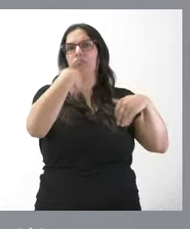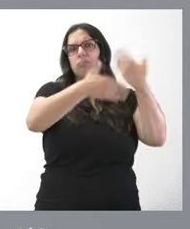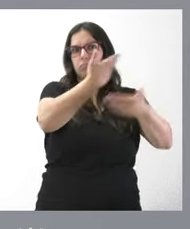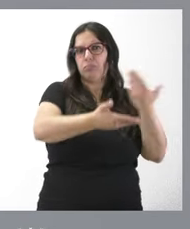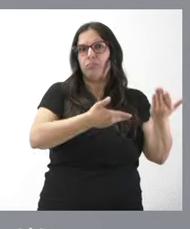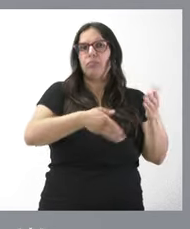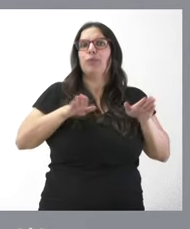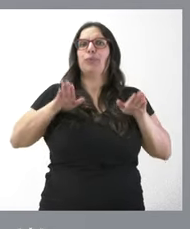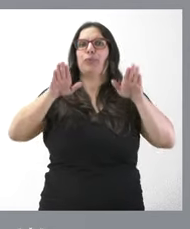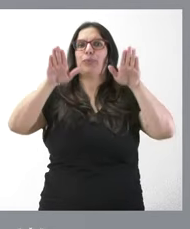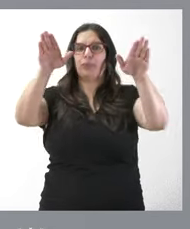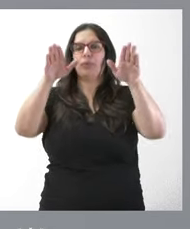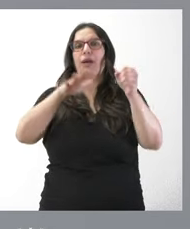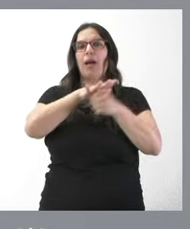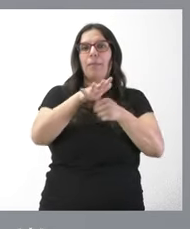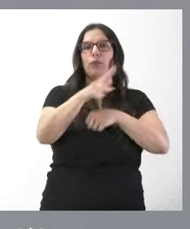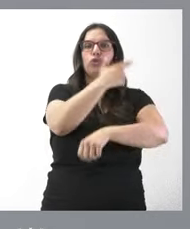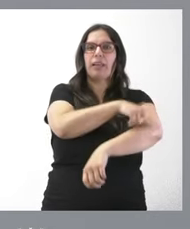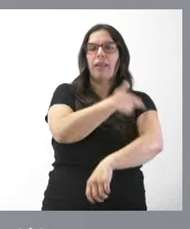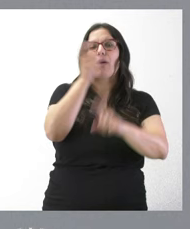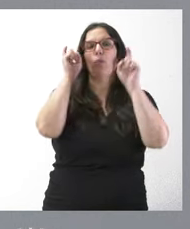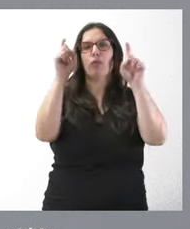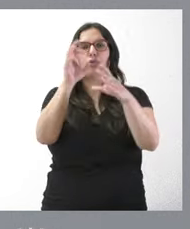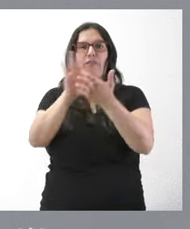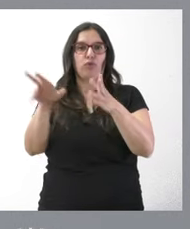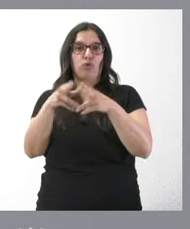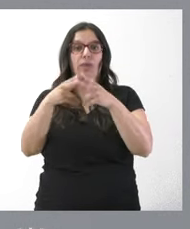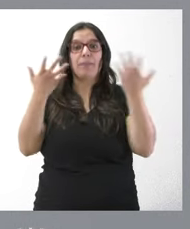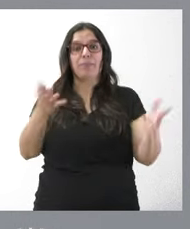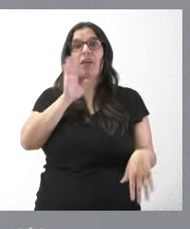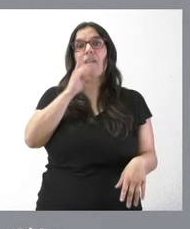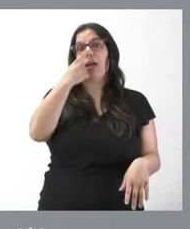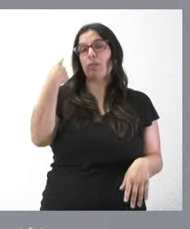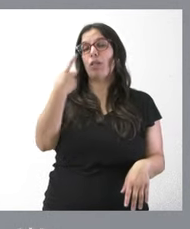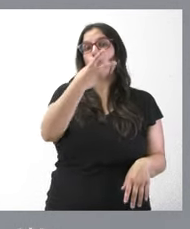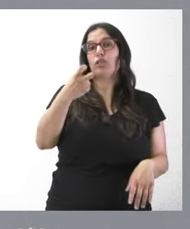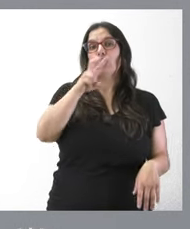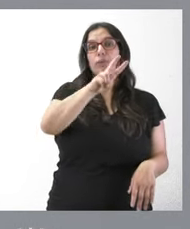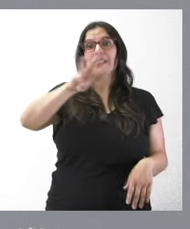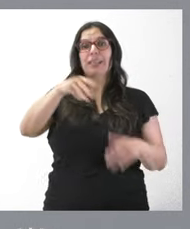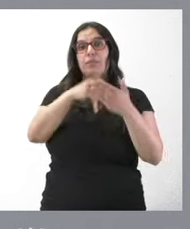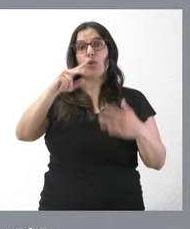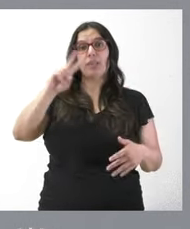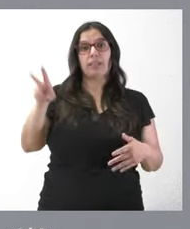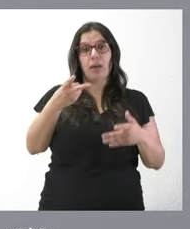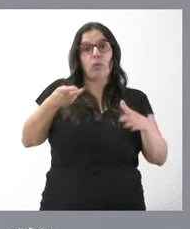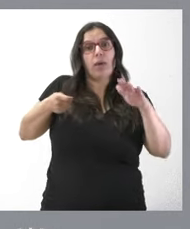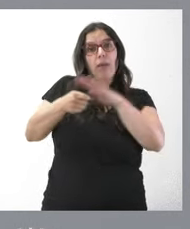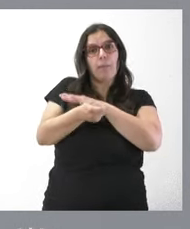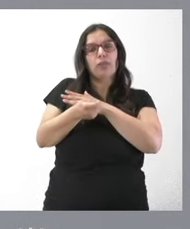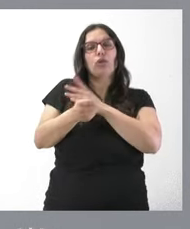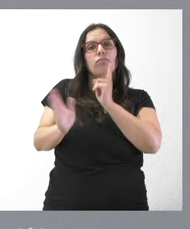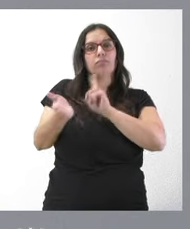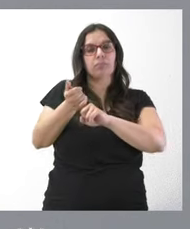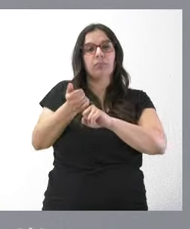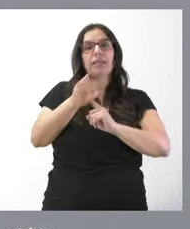sanidad, de la educación y de los servicios sociales. Como les digo, el año pasado, 223 millones de euros de inversión en sanidad,